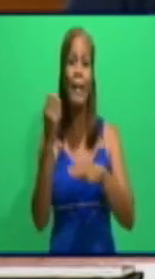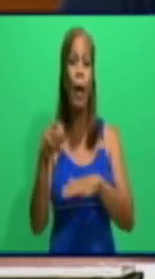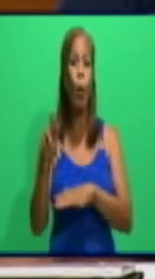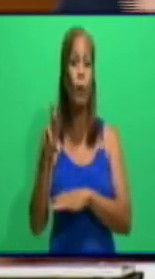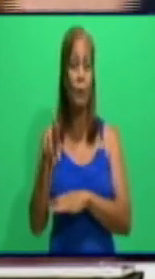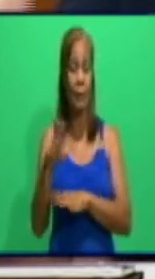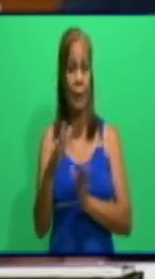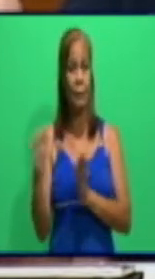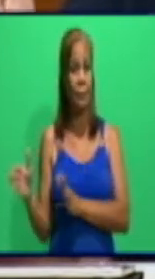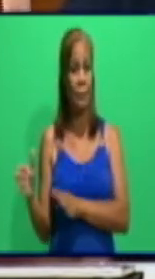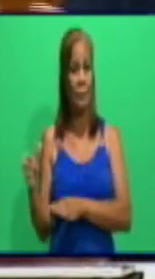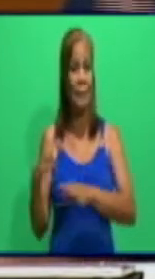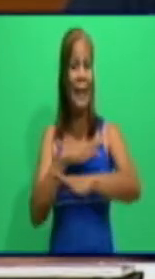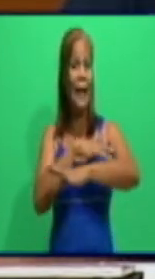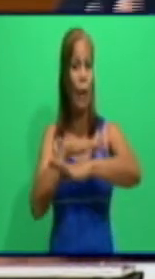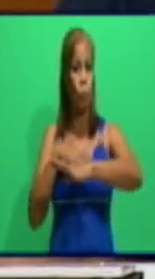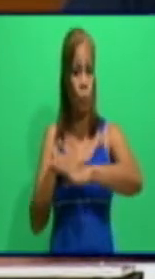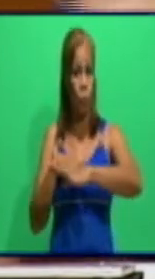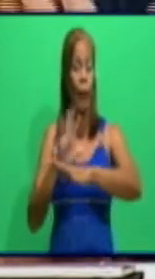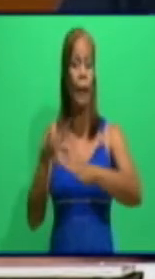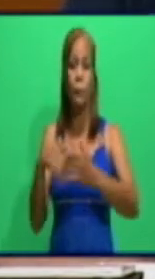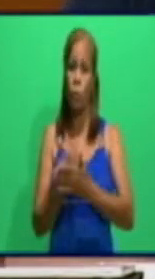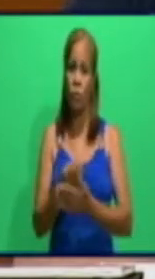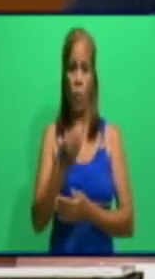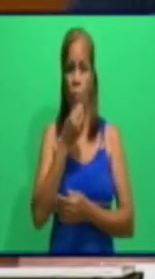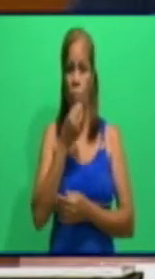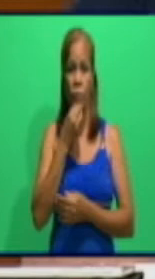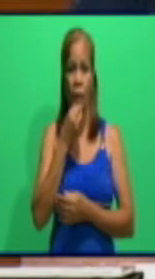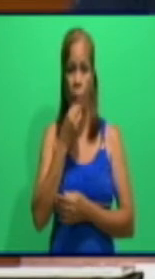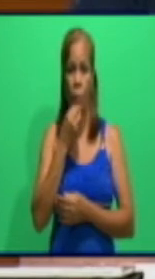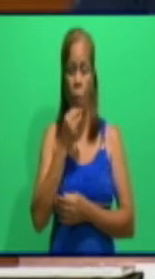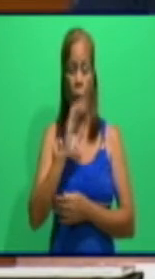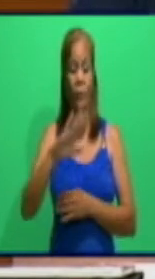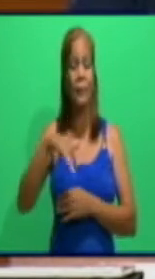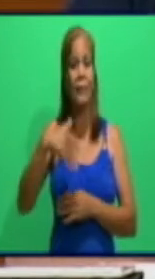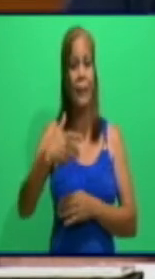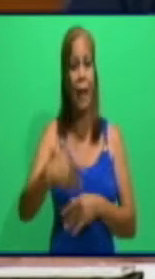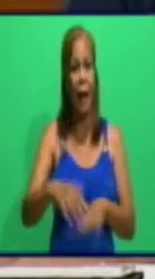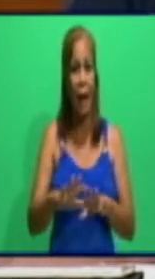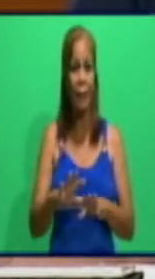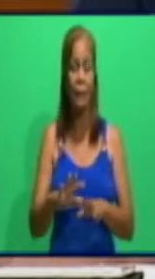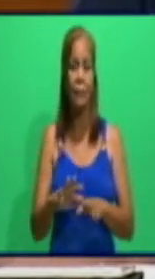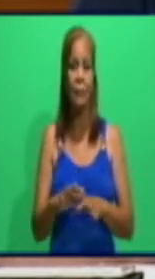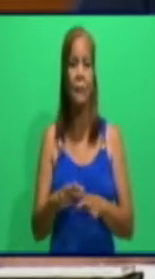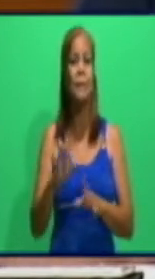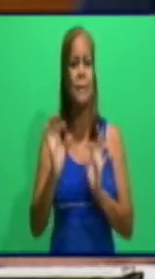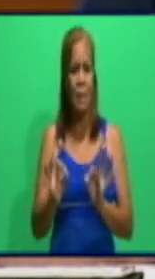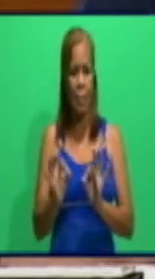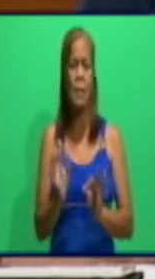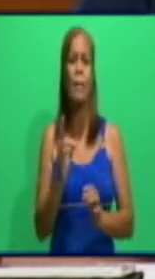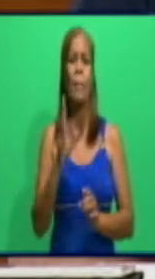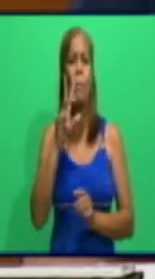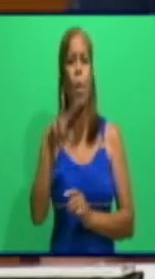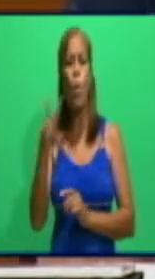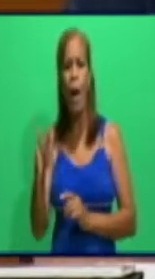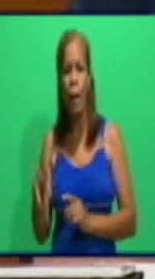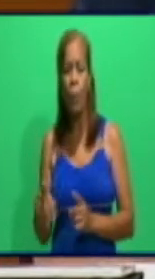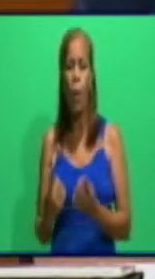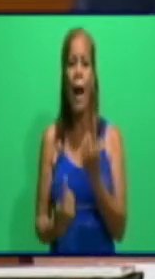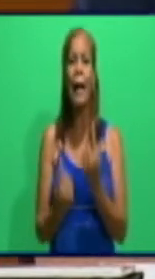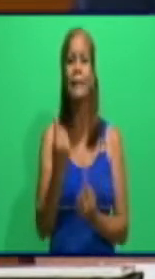atender? No vamos a quedar en la calle desamparados y siempre se van a buscar alternativas. Pero lo que se trata precisamente es de